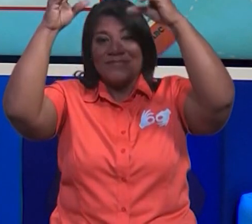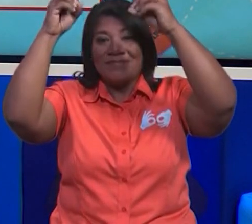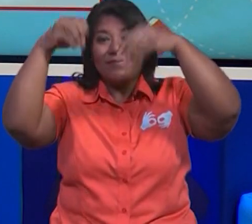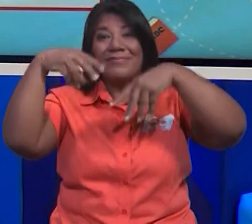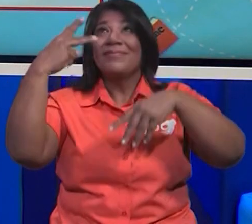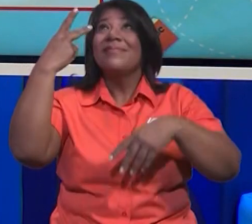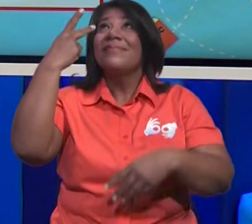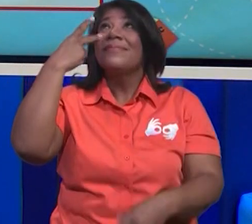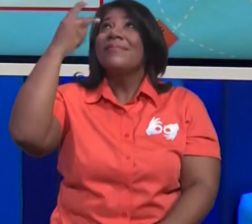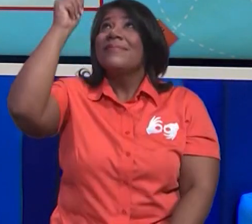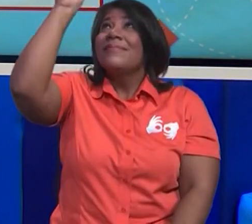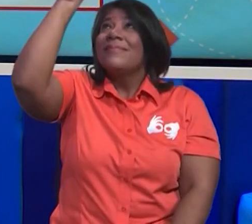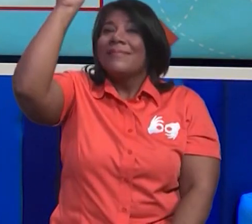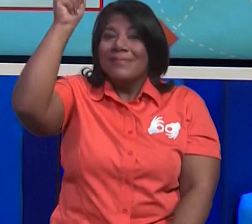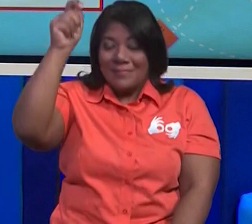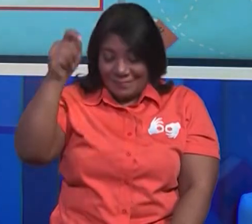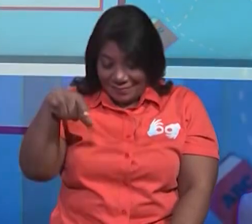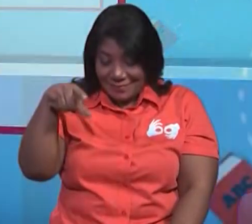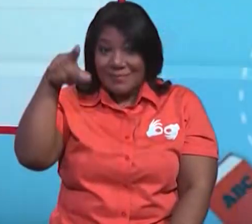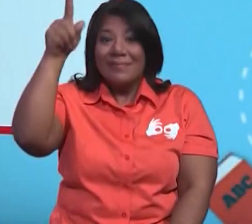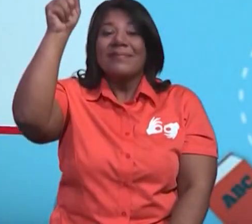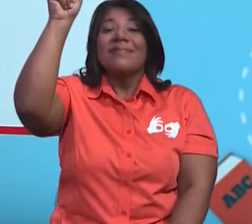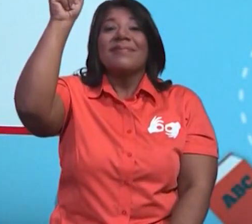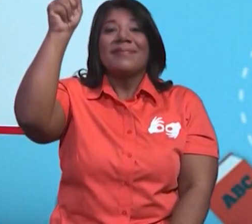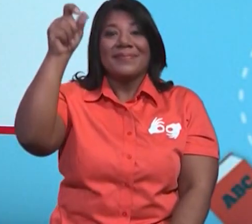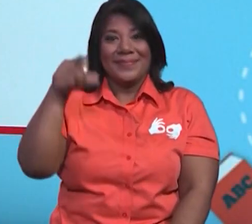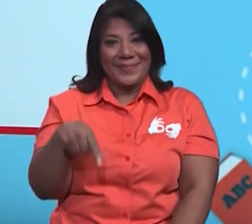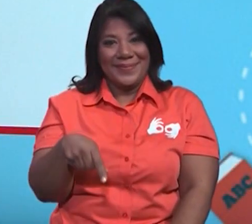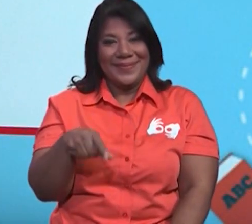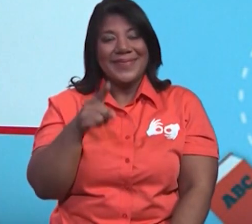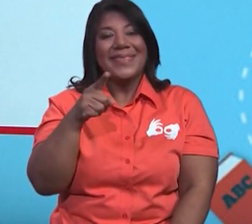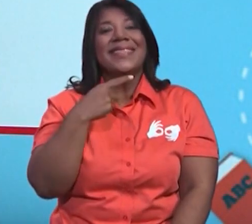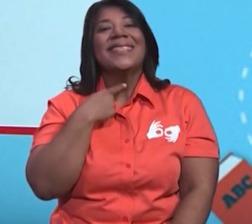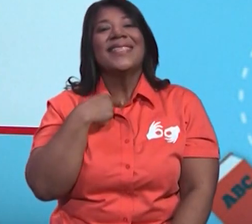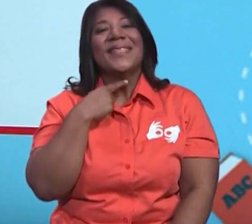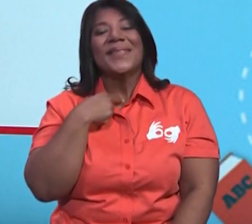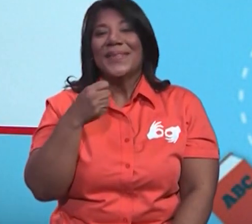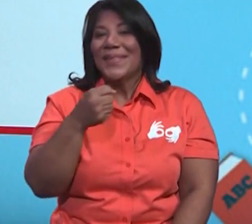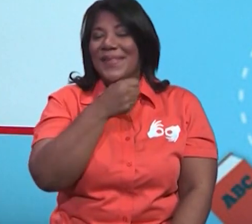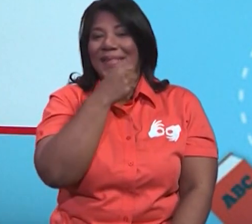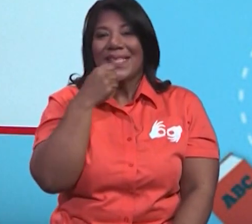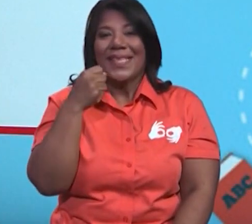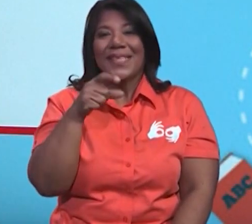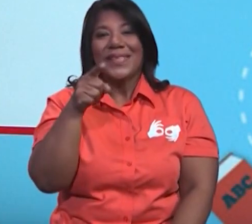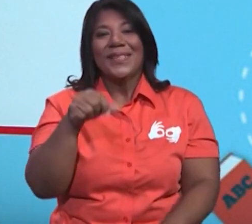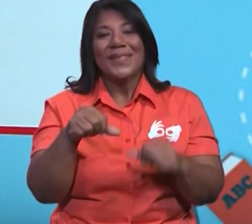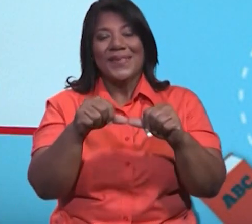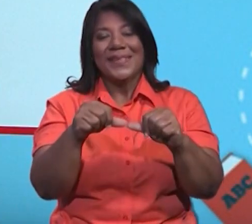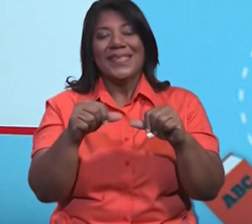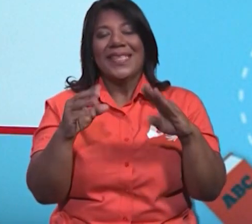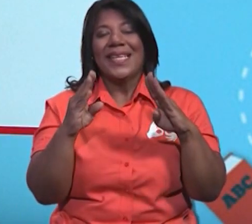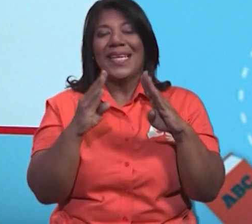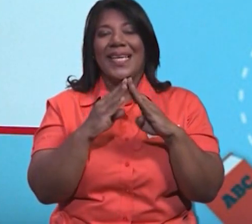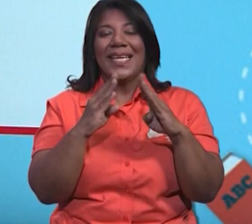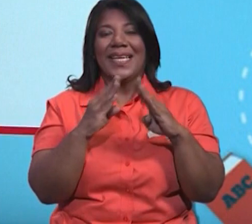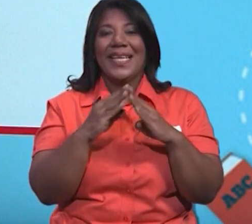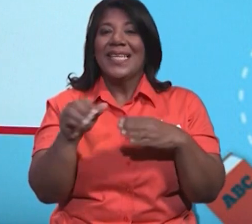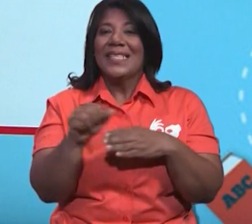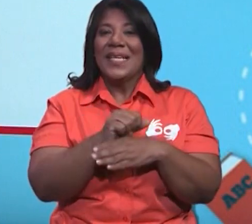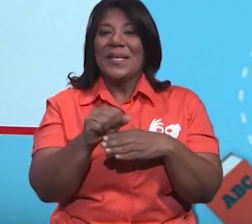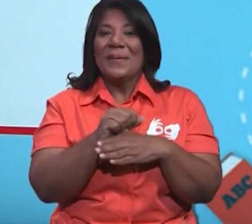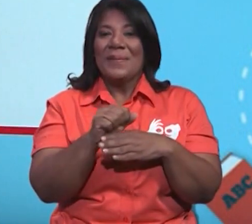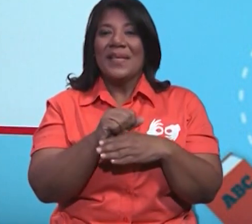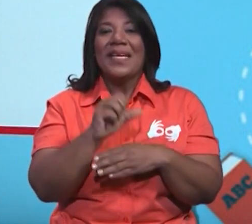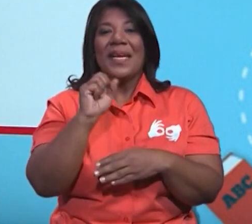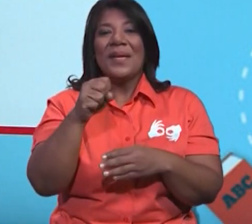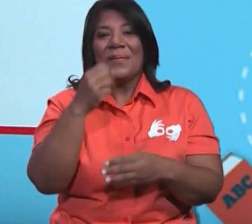veo las gotas de lluvia caer. Así que si te gustó la canción, tú sigue en casa, prácticala y así vas a